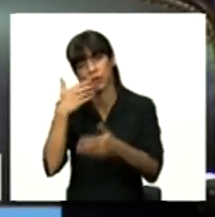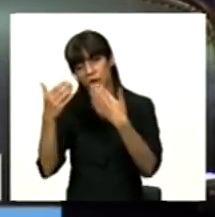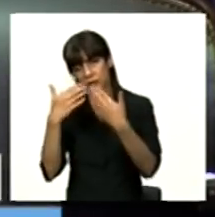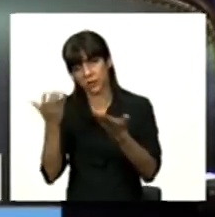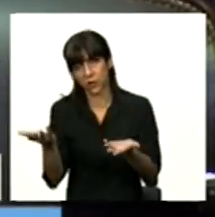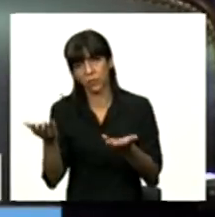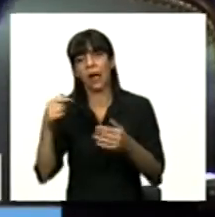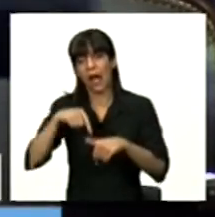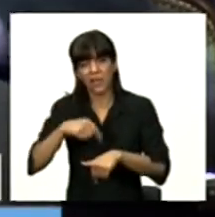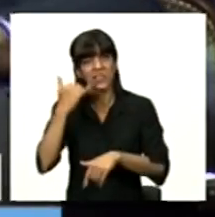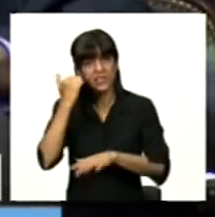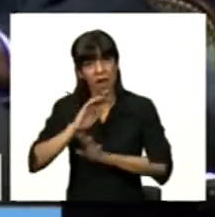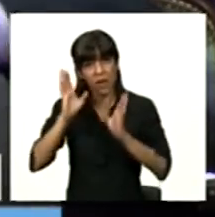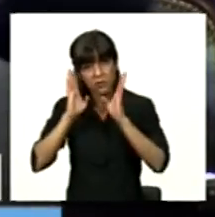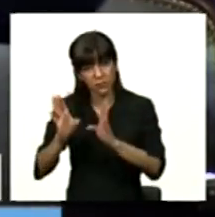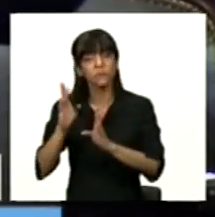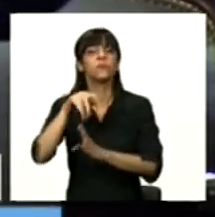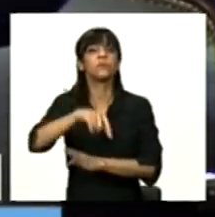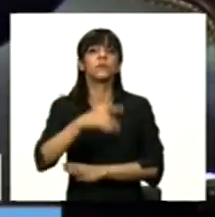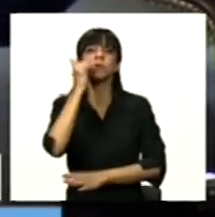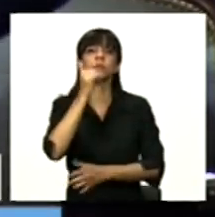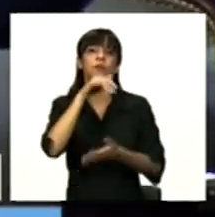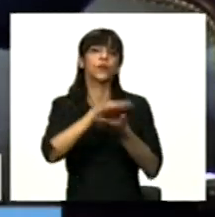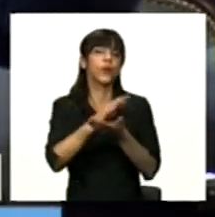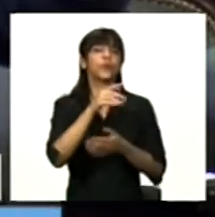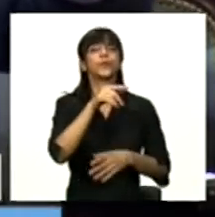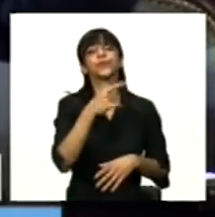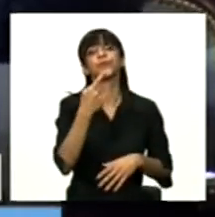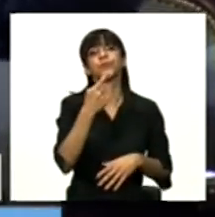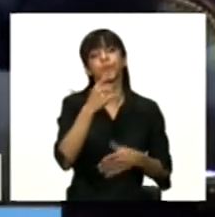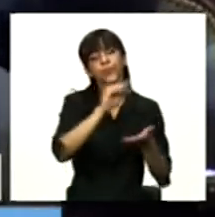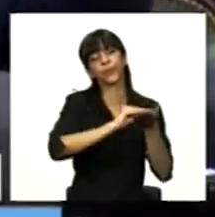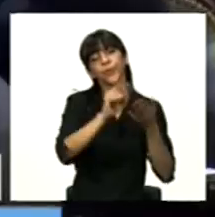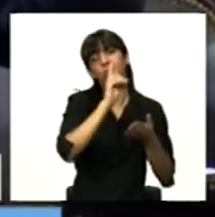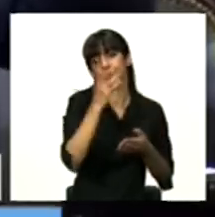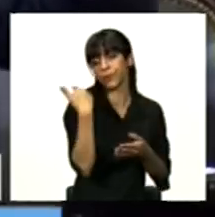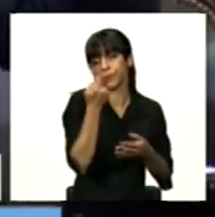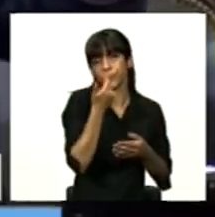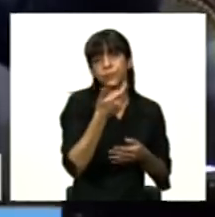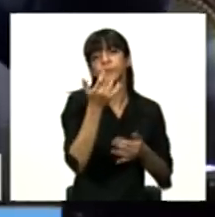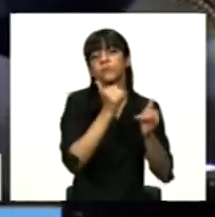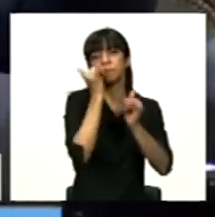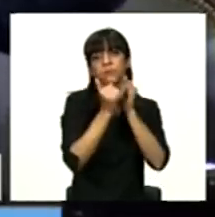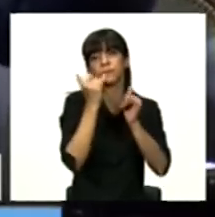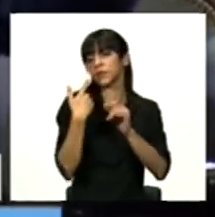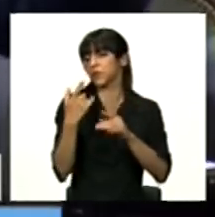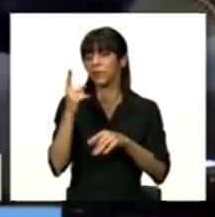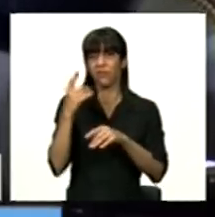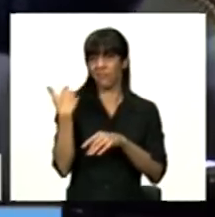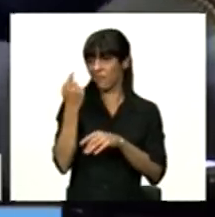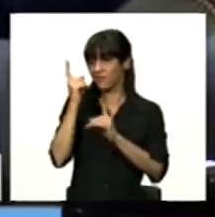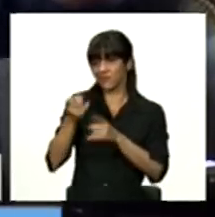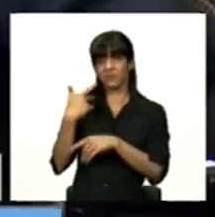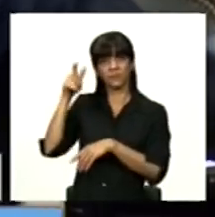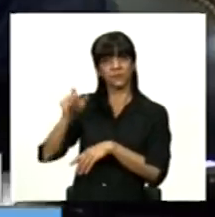debate y se ganó el aplauso del diputado Olmedo que llenó de gorros amarillos la patota de la mafia de los